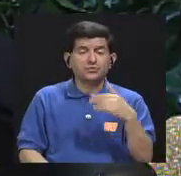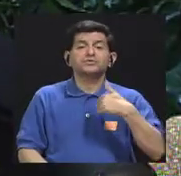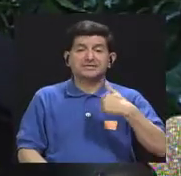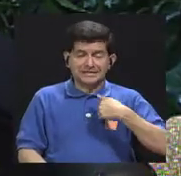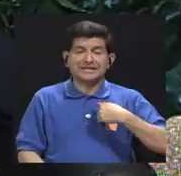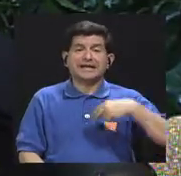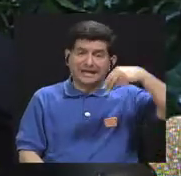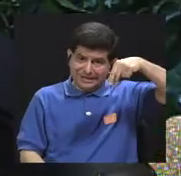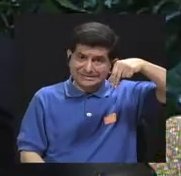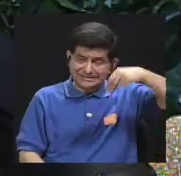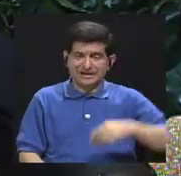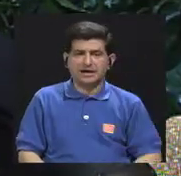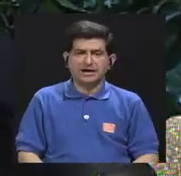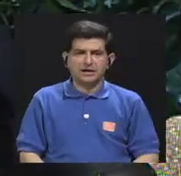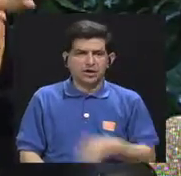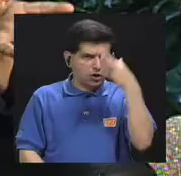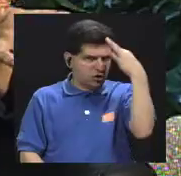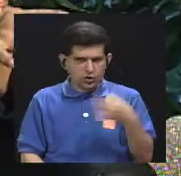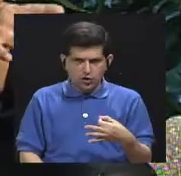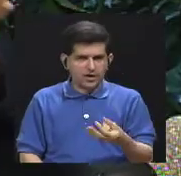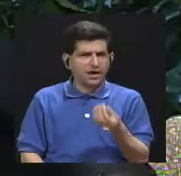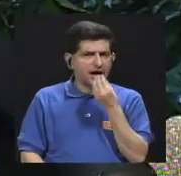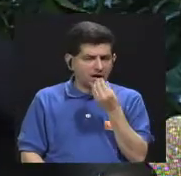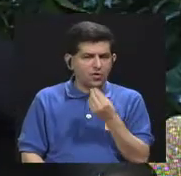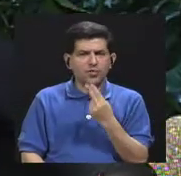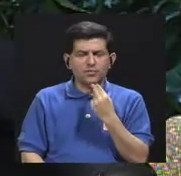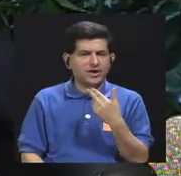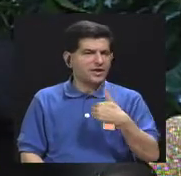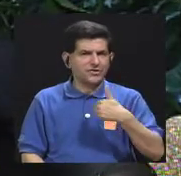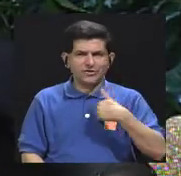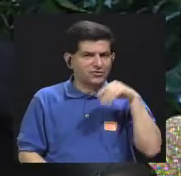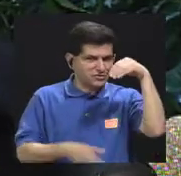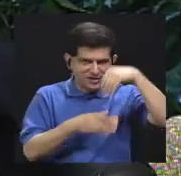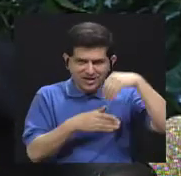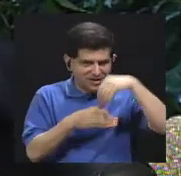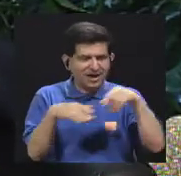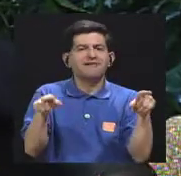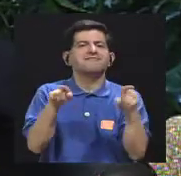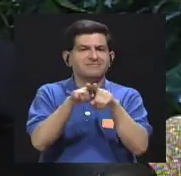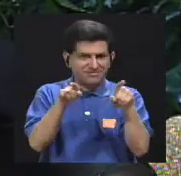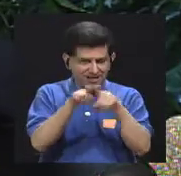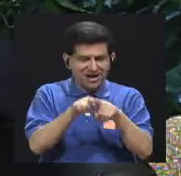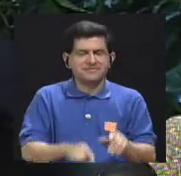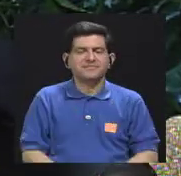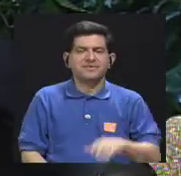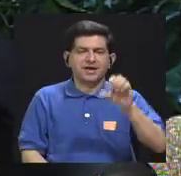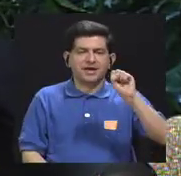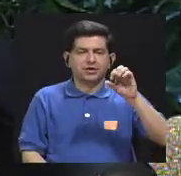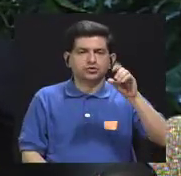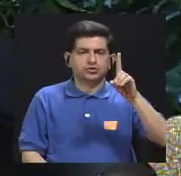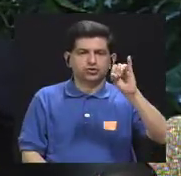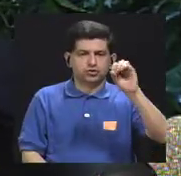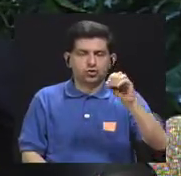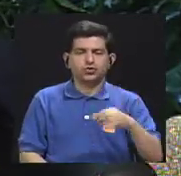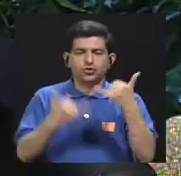en esto no crean que porque comen dulce no van a estar comiendo el sodio ya sabemos que cuando